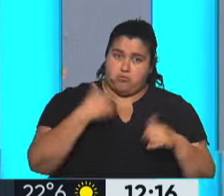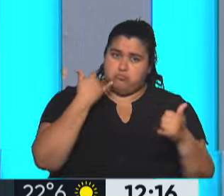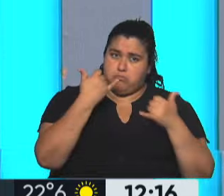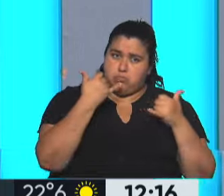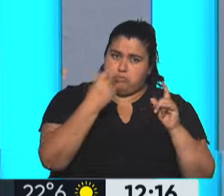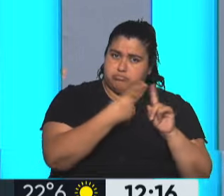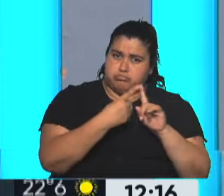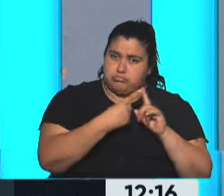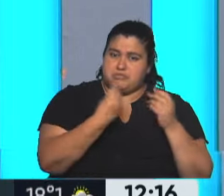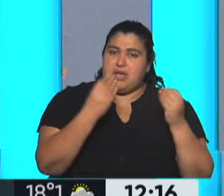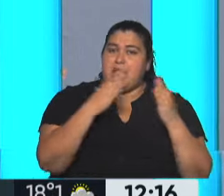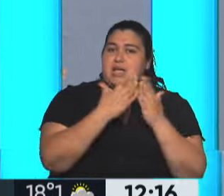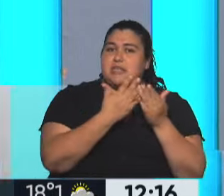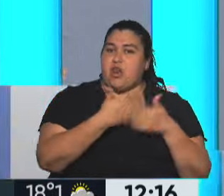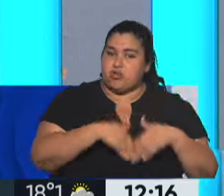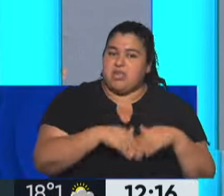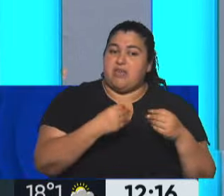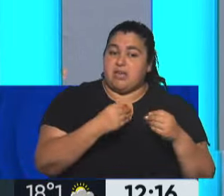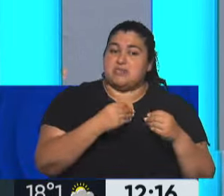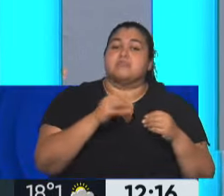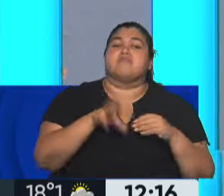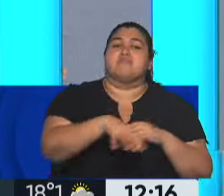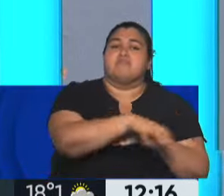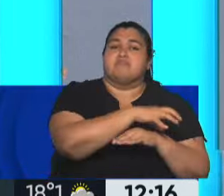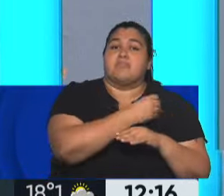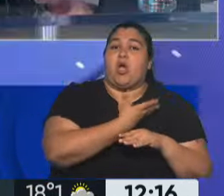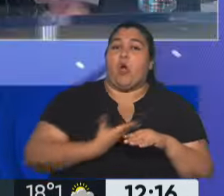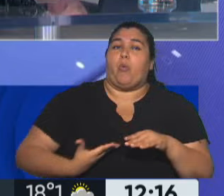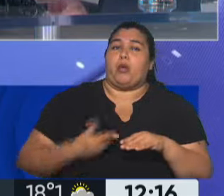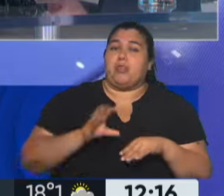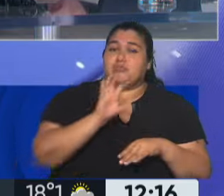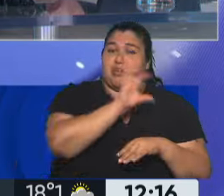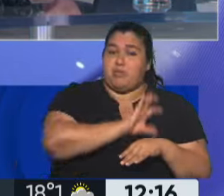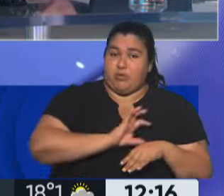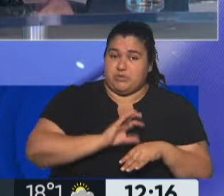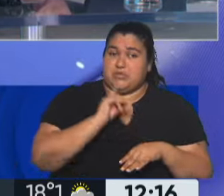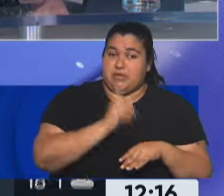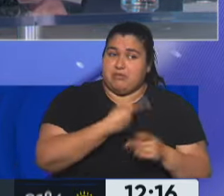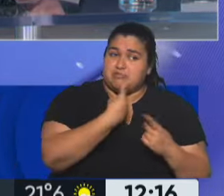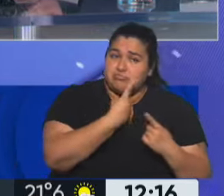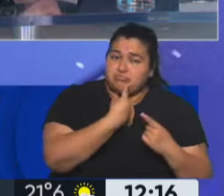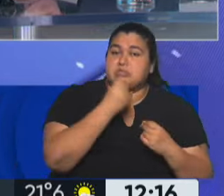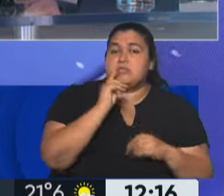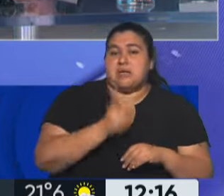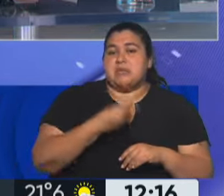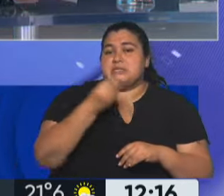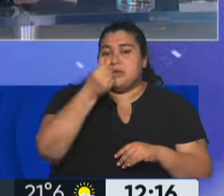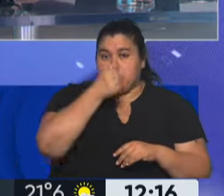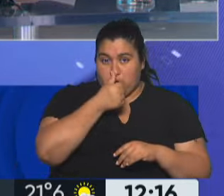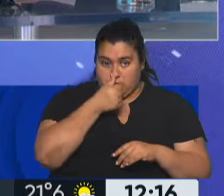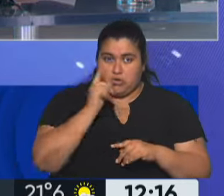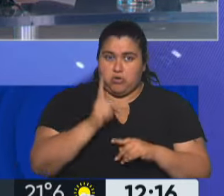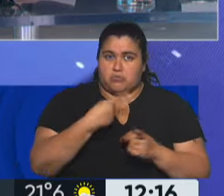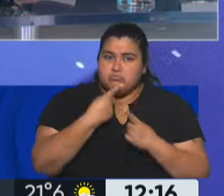telefónicos desde Casa Rosada a distintas gobernaciones provinciales, sino también durante todo el fin de semana. El tema que,